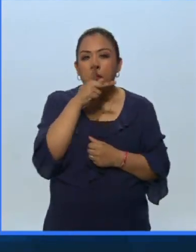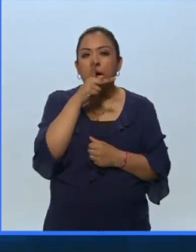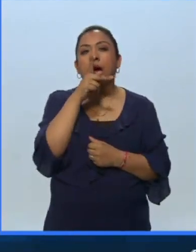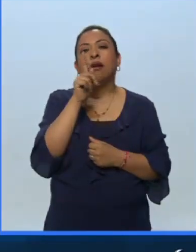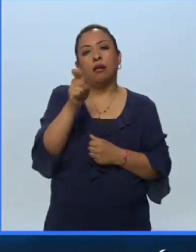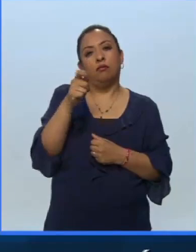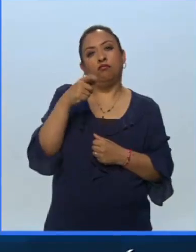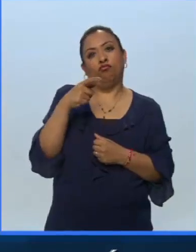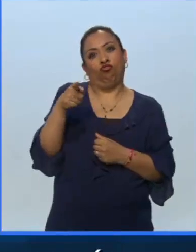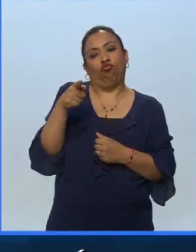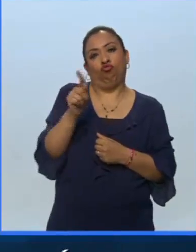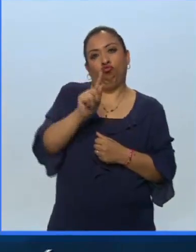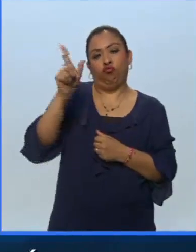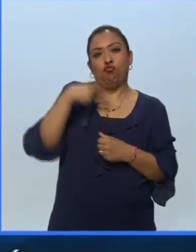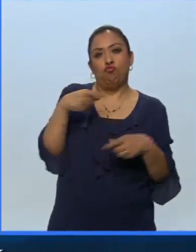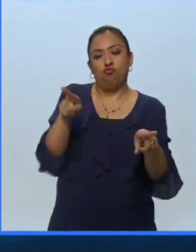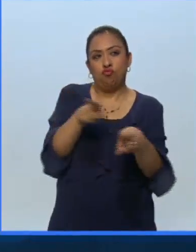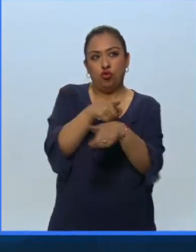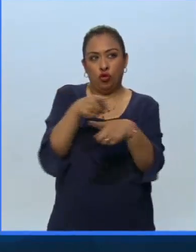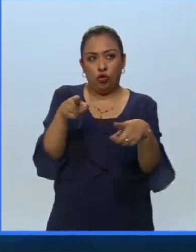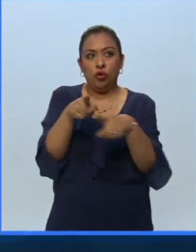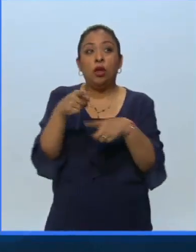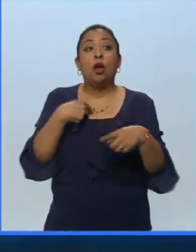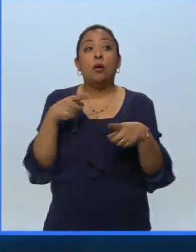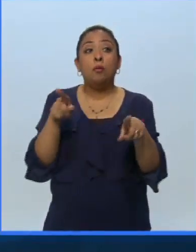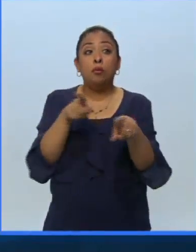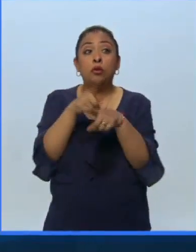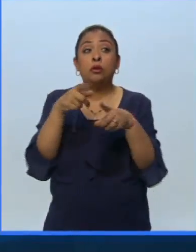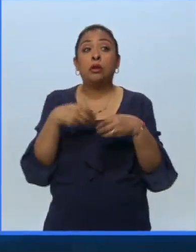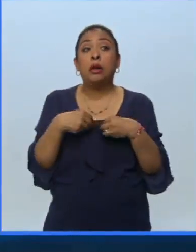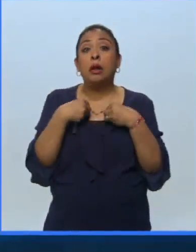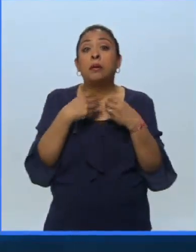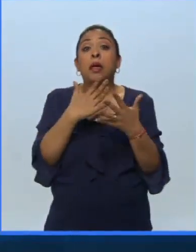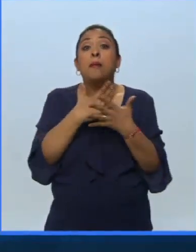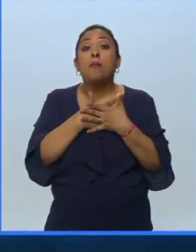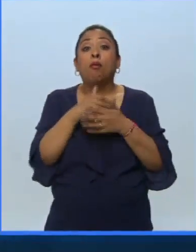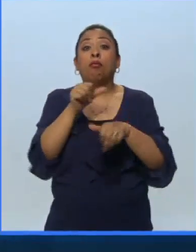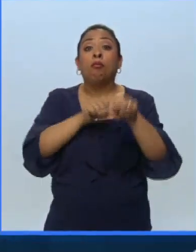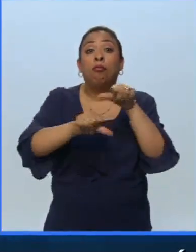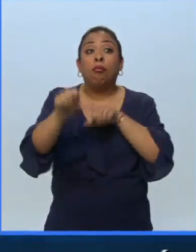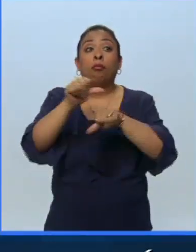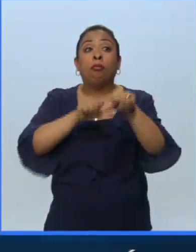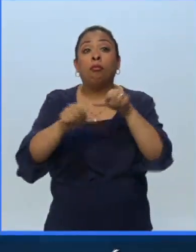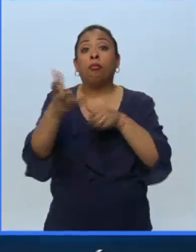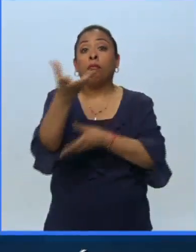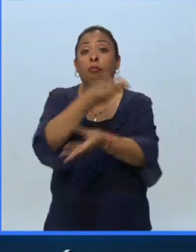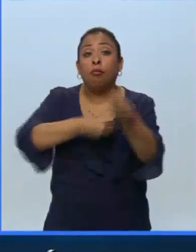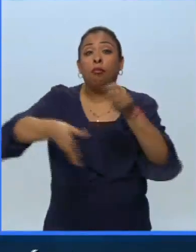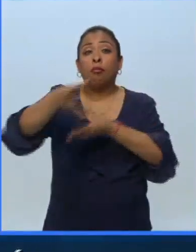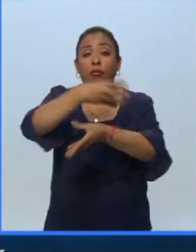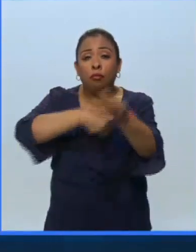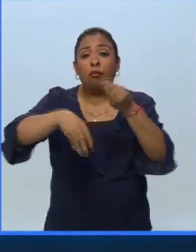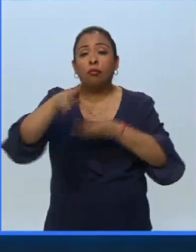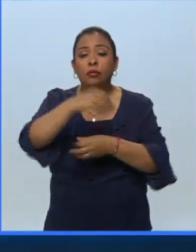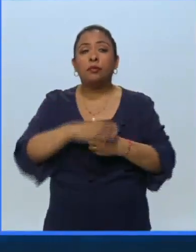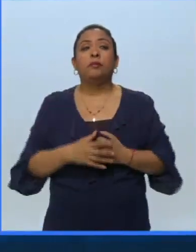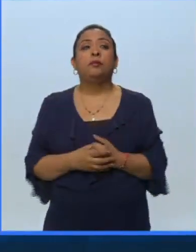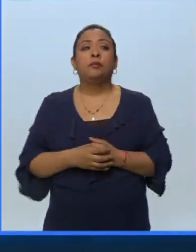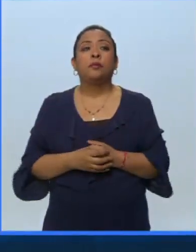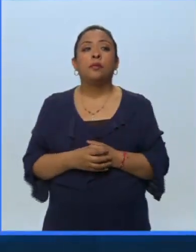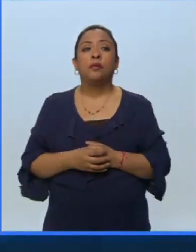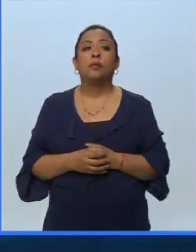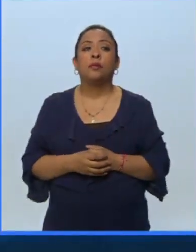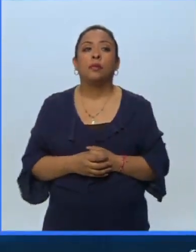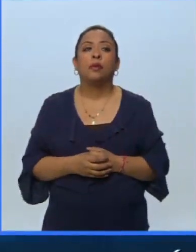músico. Así que la música es mi vida, el amor,